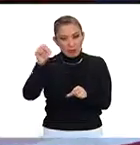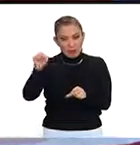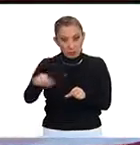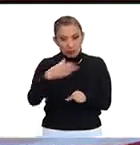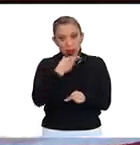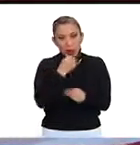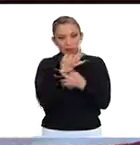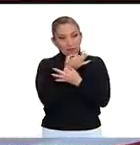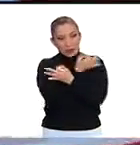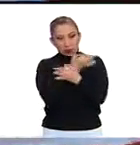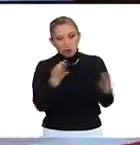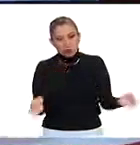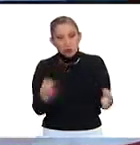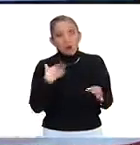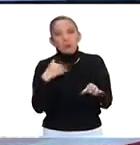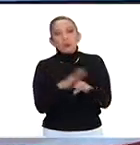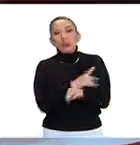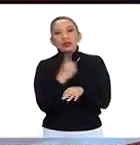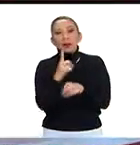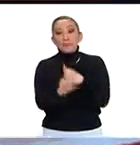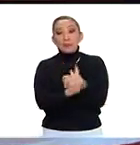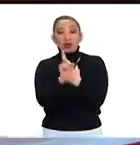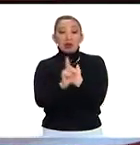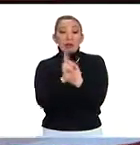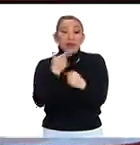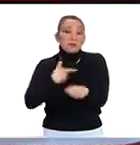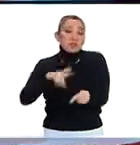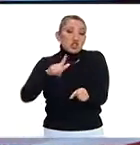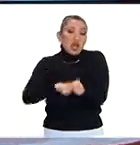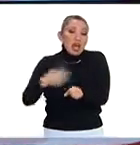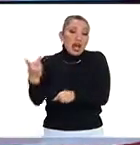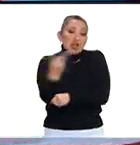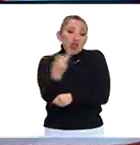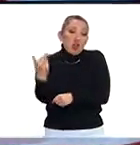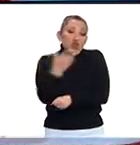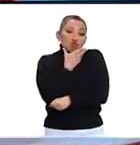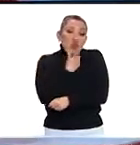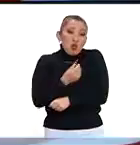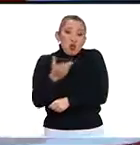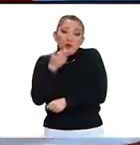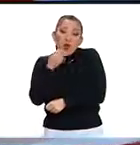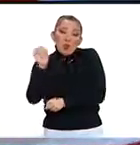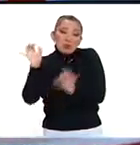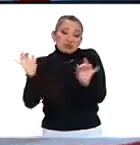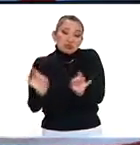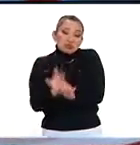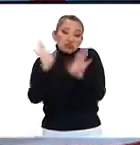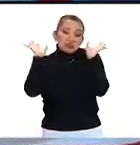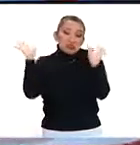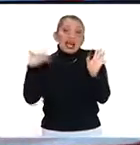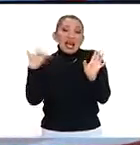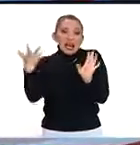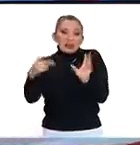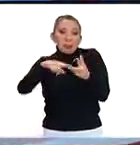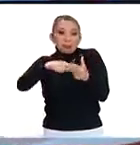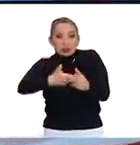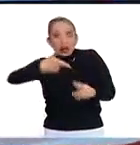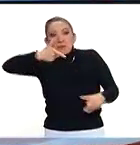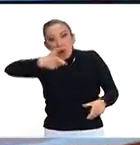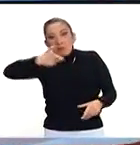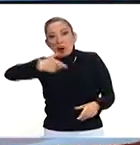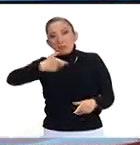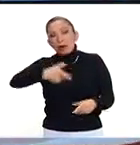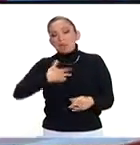entidad informó que se trató de una pugna entre dos personas, lo que generó esta